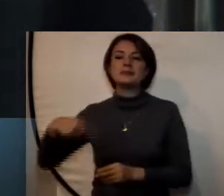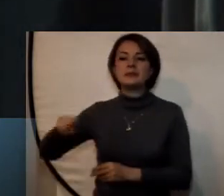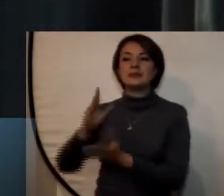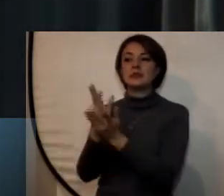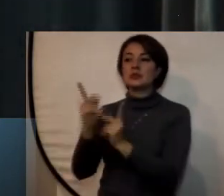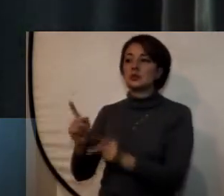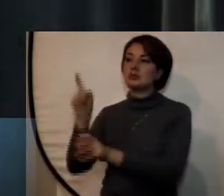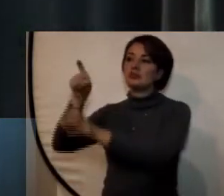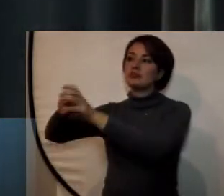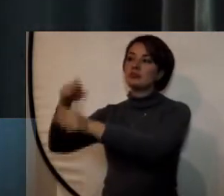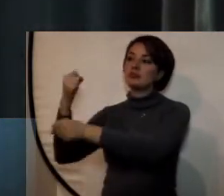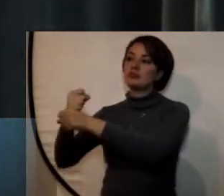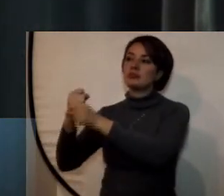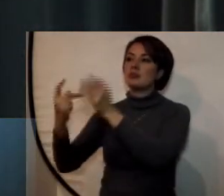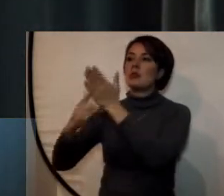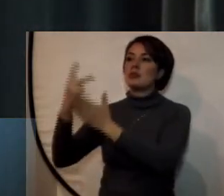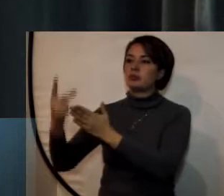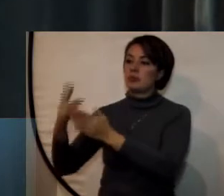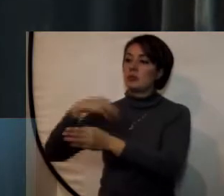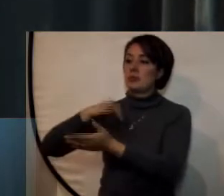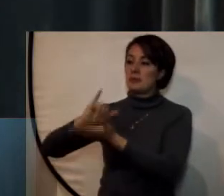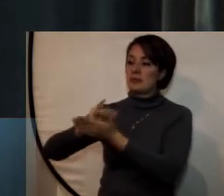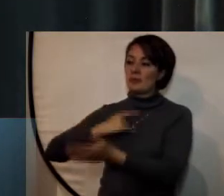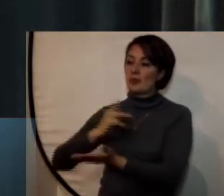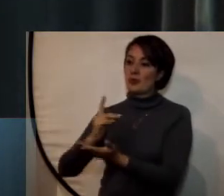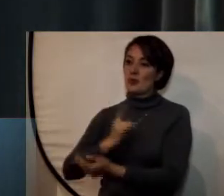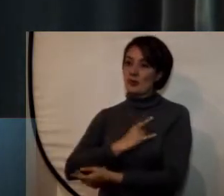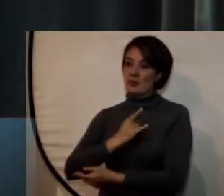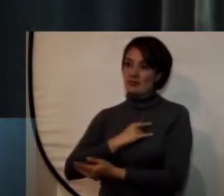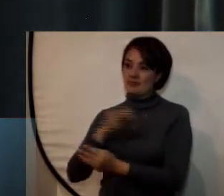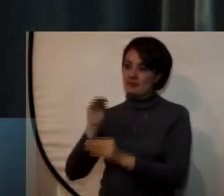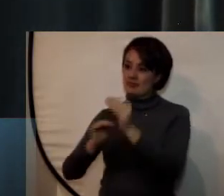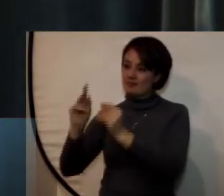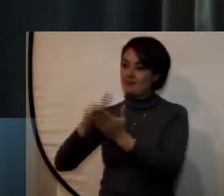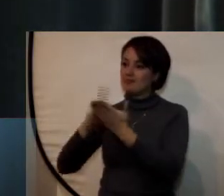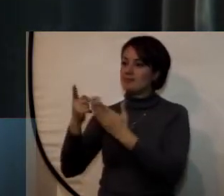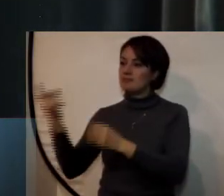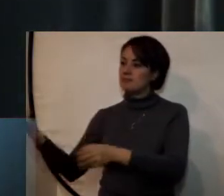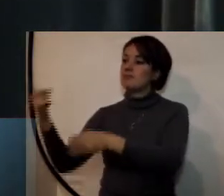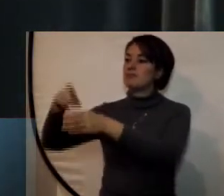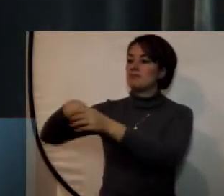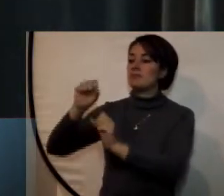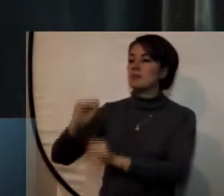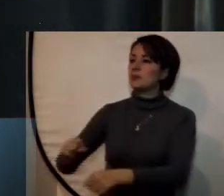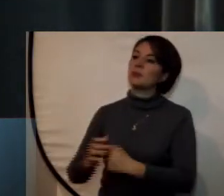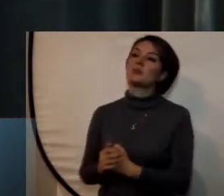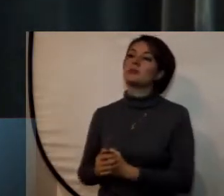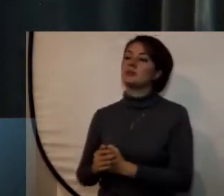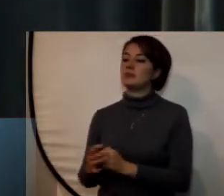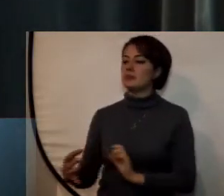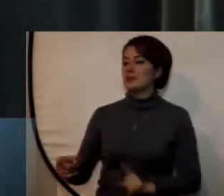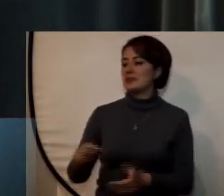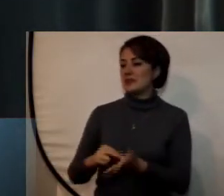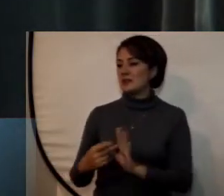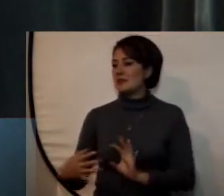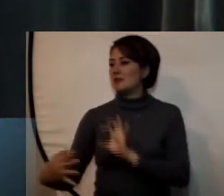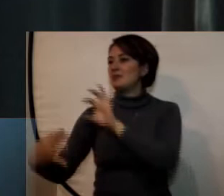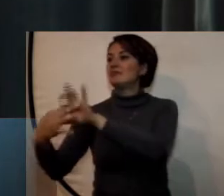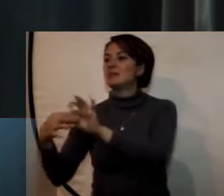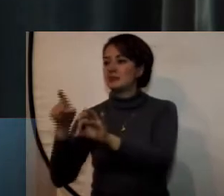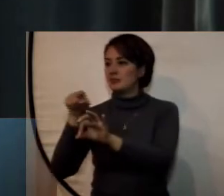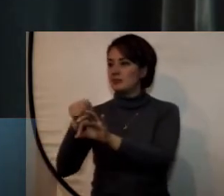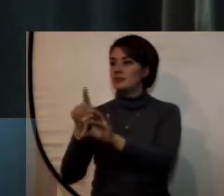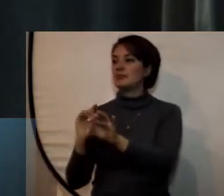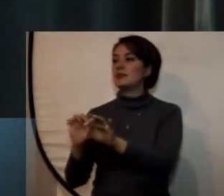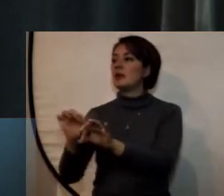vinculan laboralmente en los proyectos que la universidad desarrolla en extensión se vinculan ya